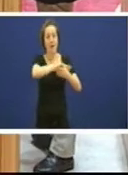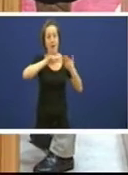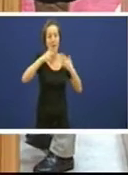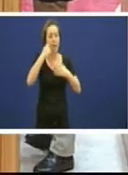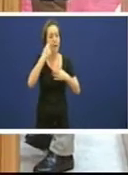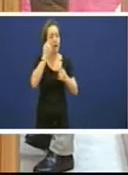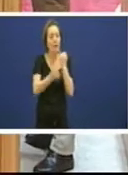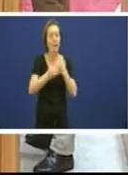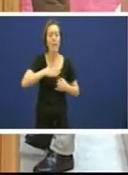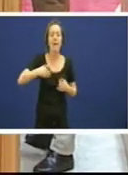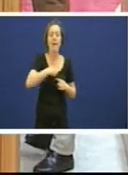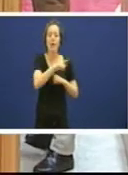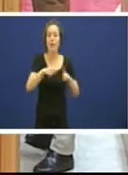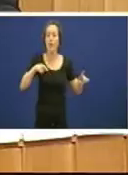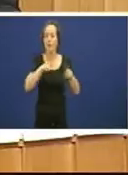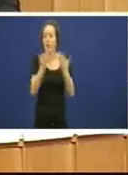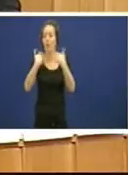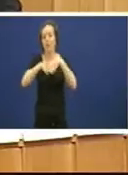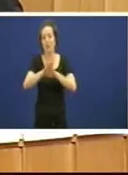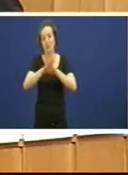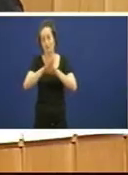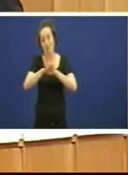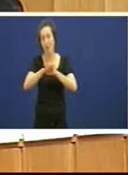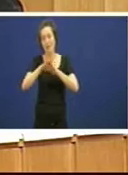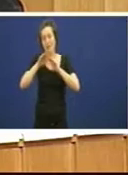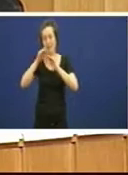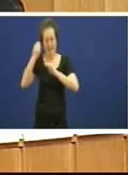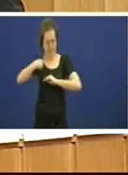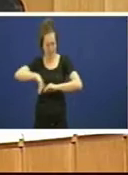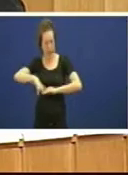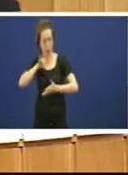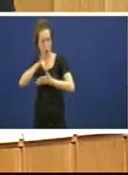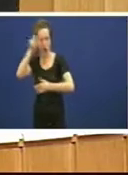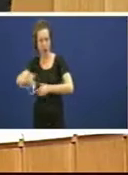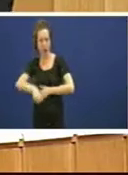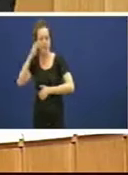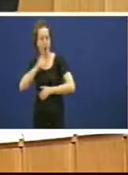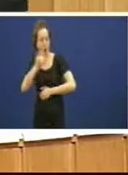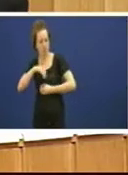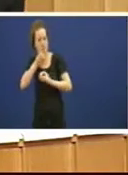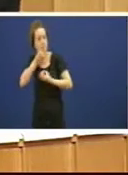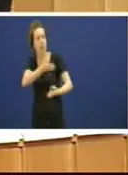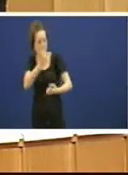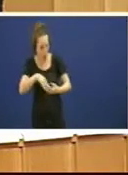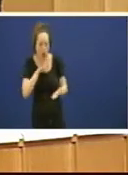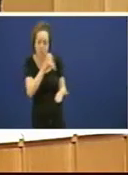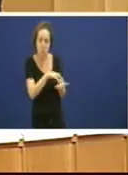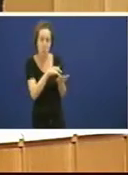fusións e de adquisicións que xa anunciou Mariano Rajoy xa teñen repartido para quen vai